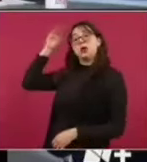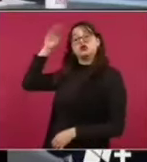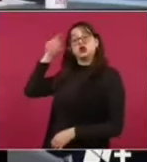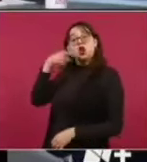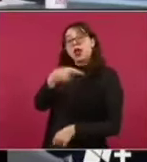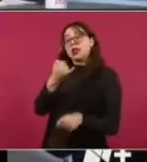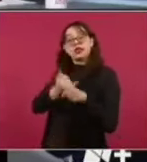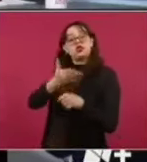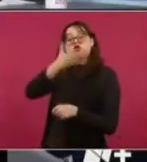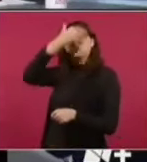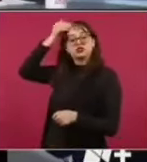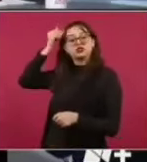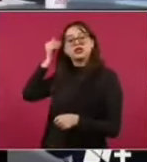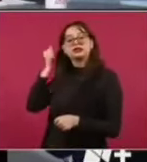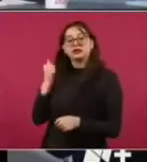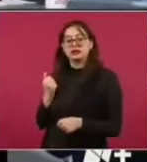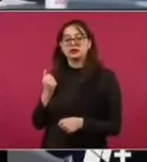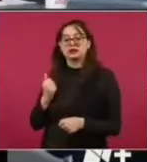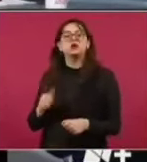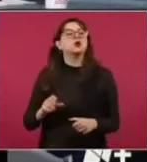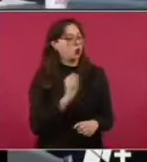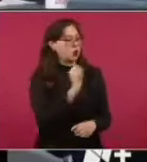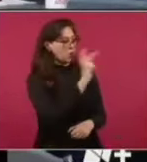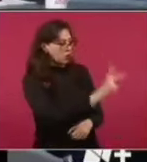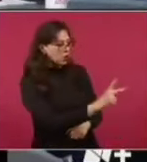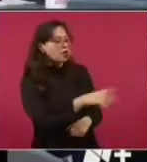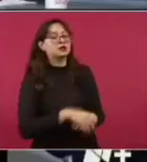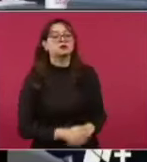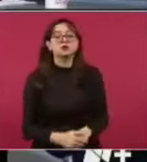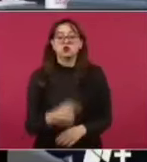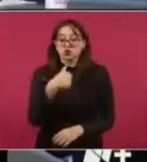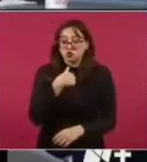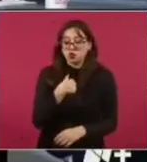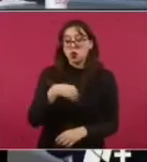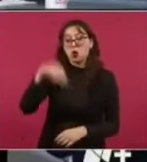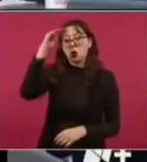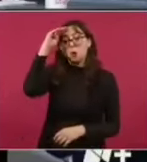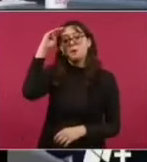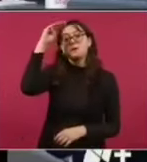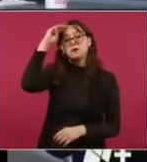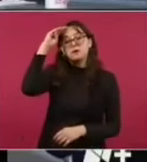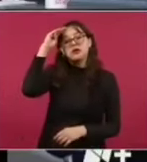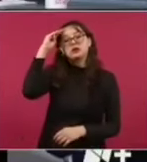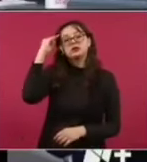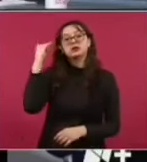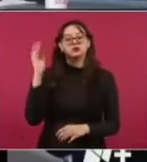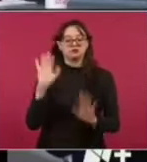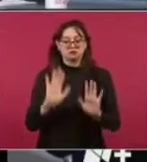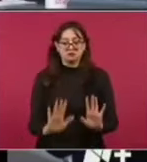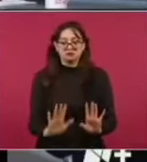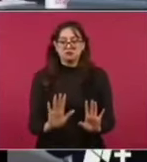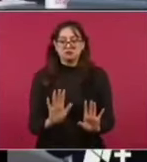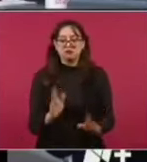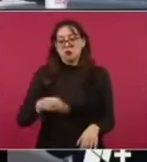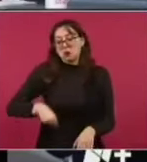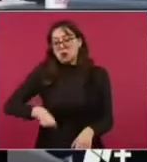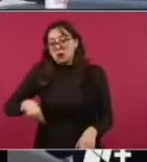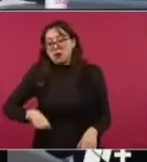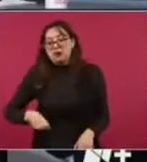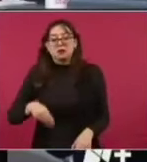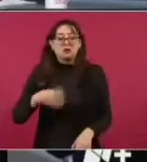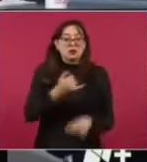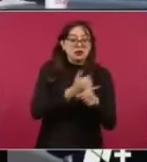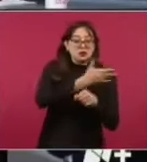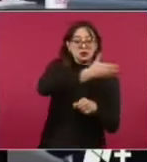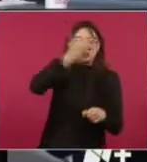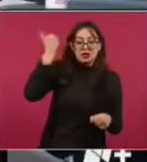Lo que sí sé es que la Fiscalía va a tener que hacer algo mucho más profundo, más serio y